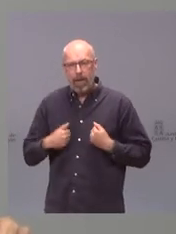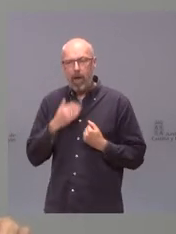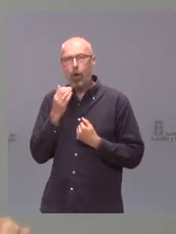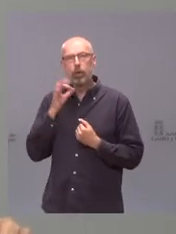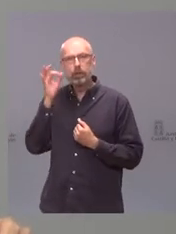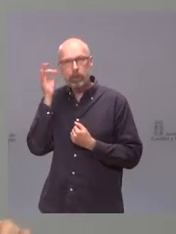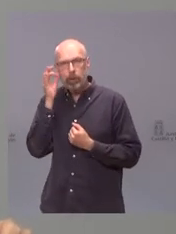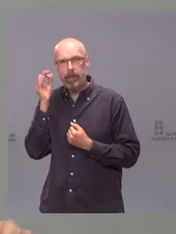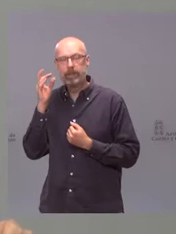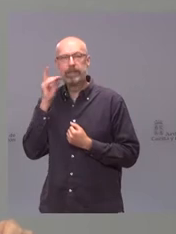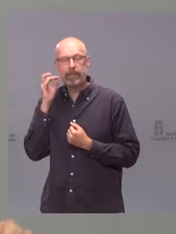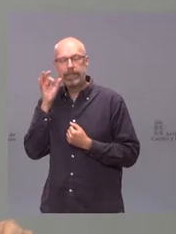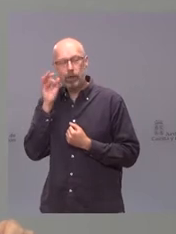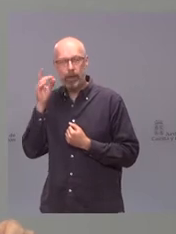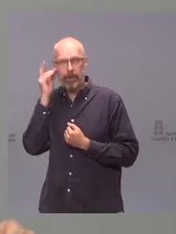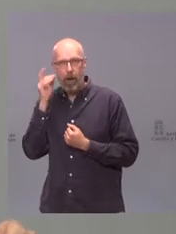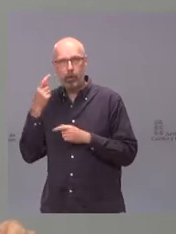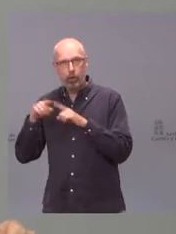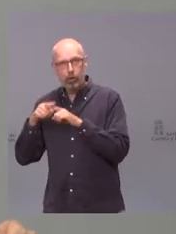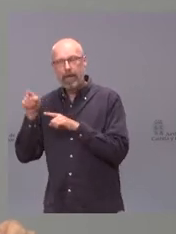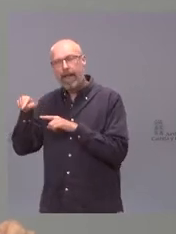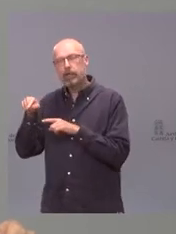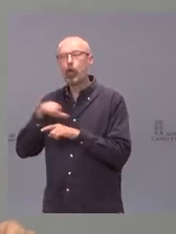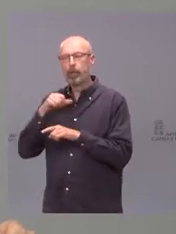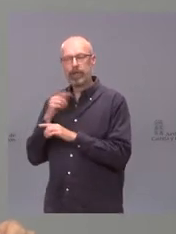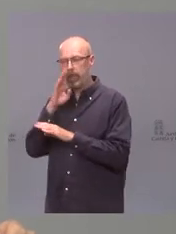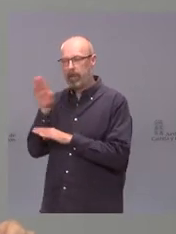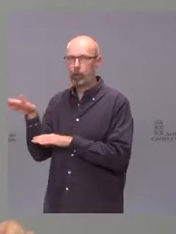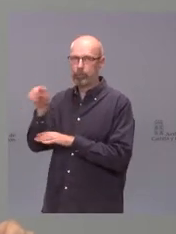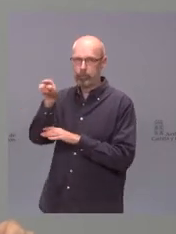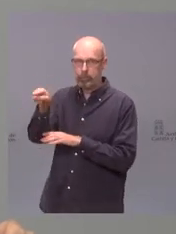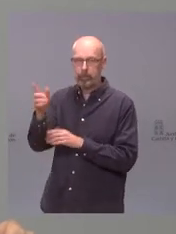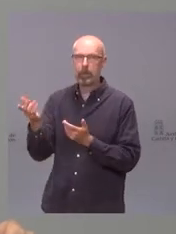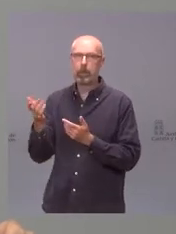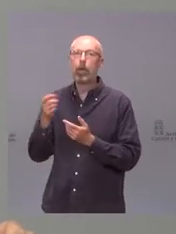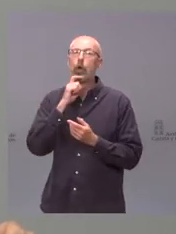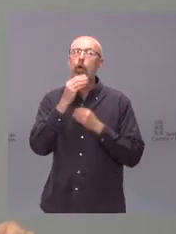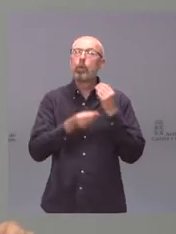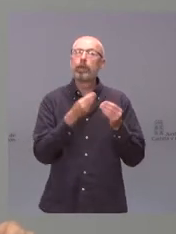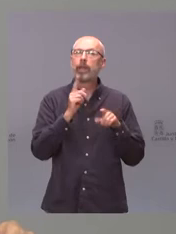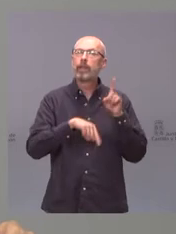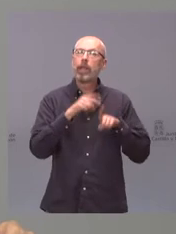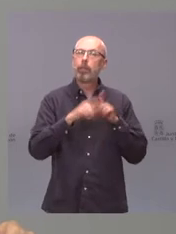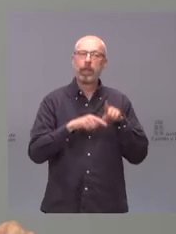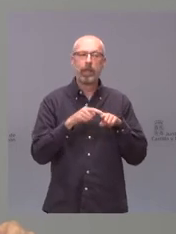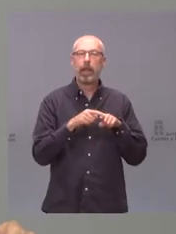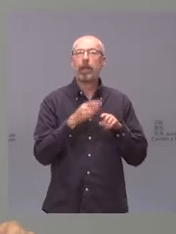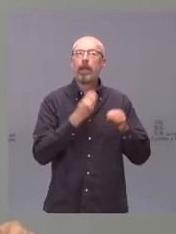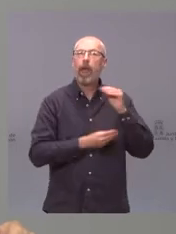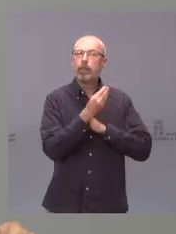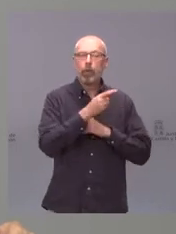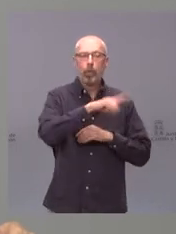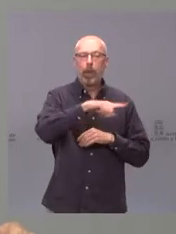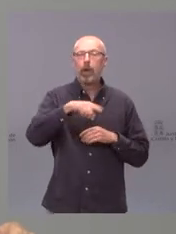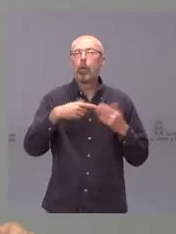citados en los hospitales. El cómo se va a hacer va a ser por mes de nacimiento, es decir, el día 6